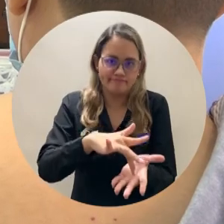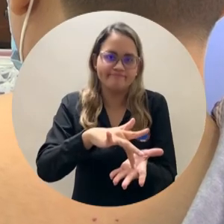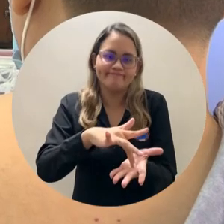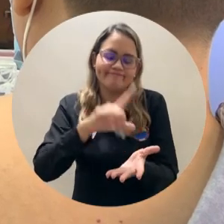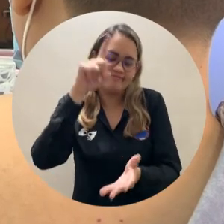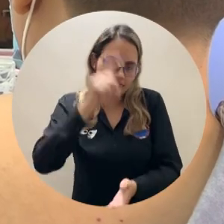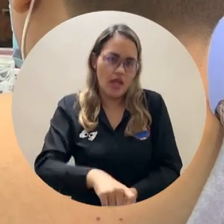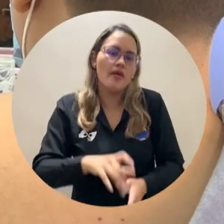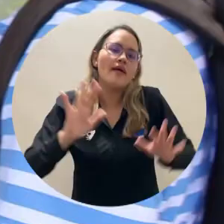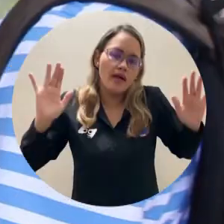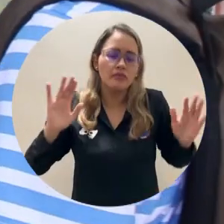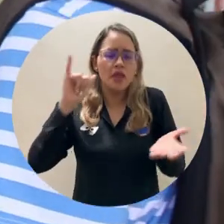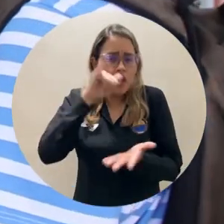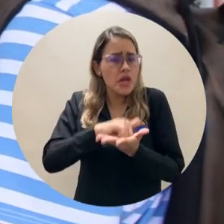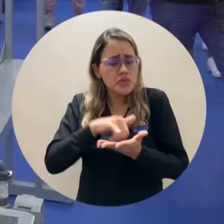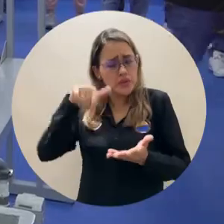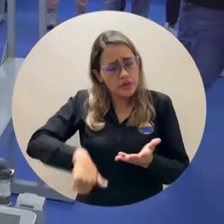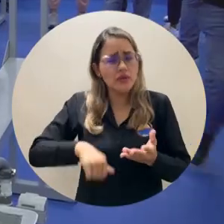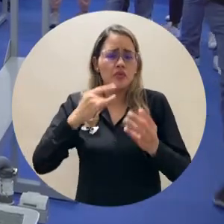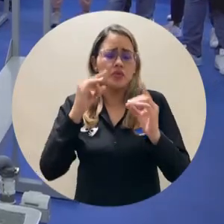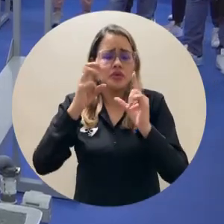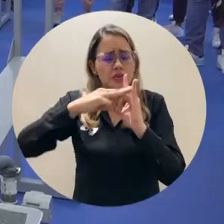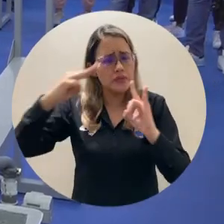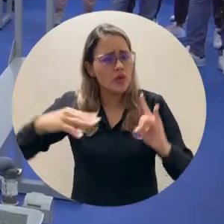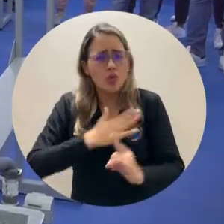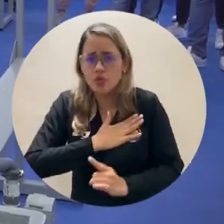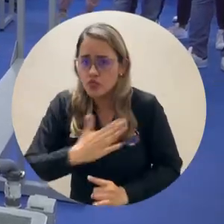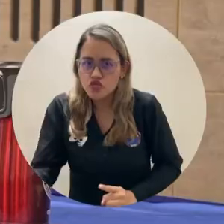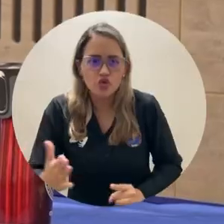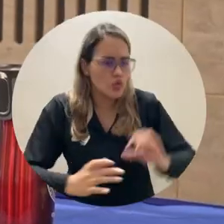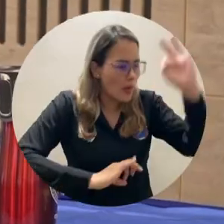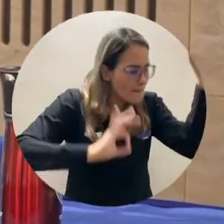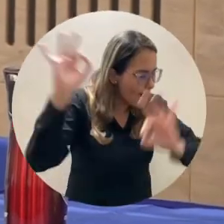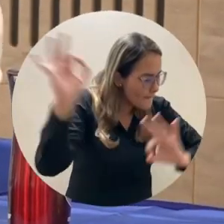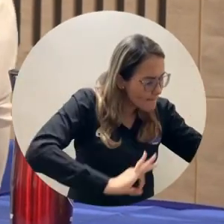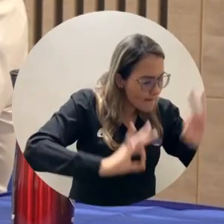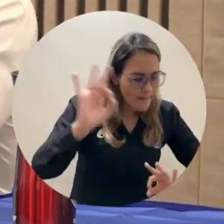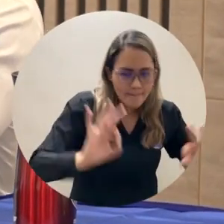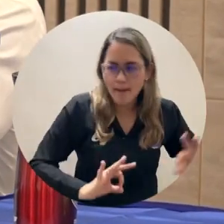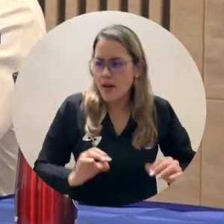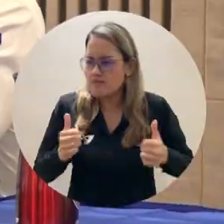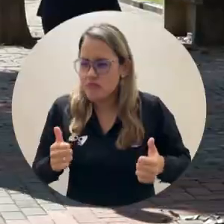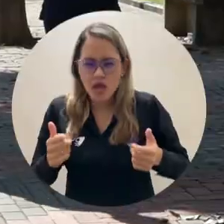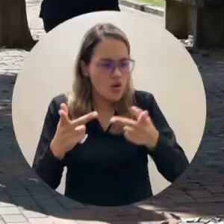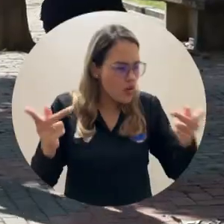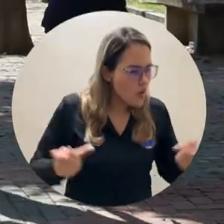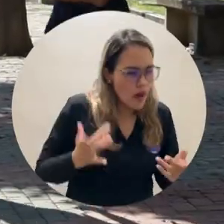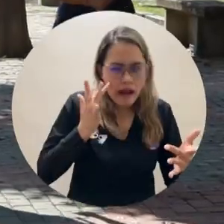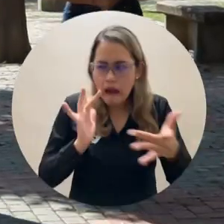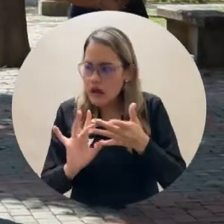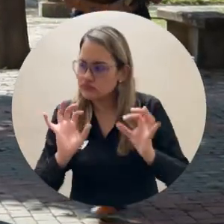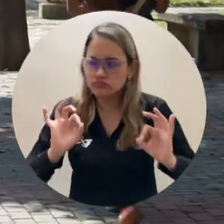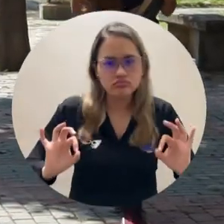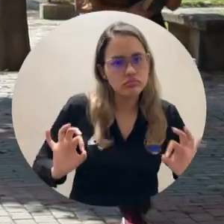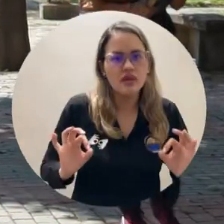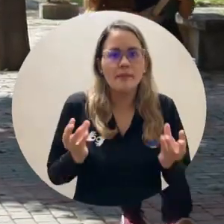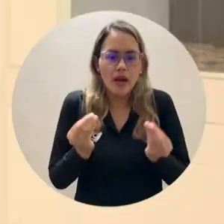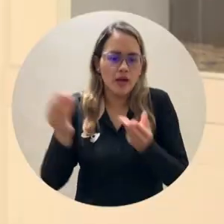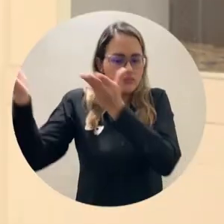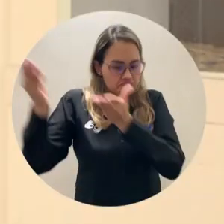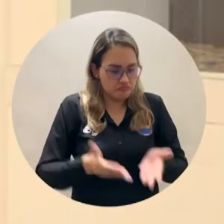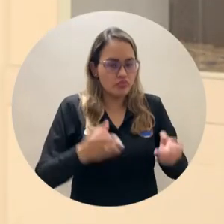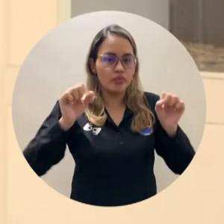anticipadamente a nivel de bioseguridad, tecnología e infraestructura en aras de brindar todas las garantías a su comunidad universitaria.